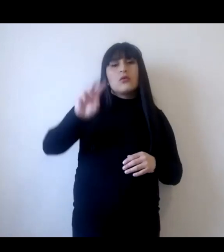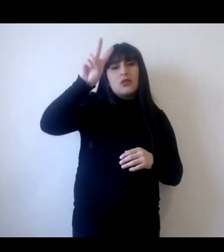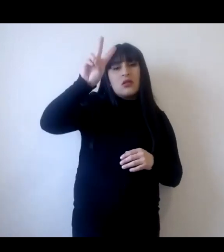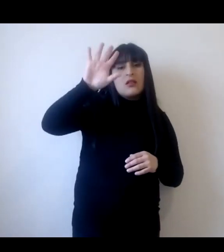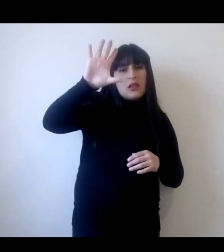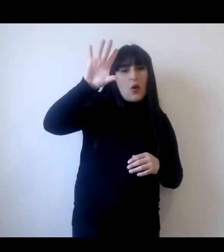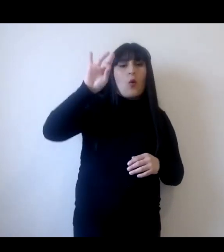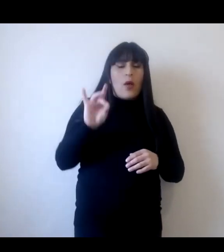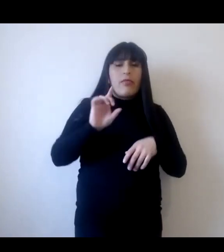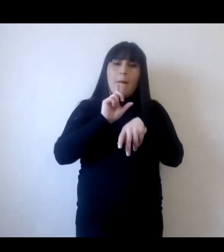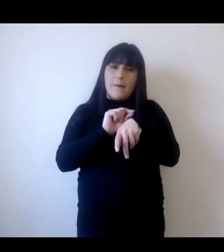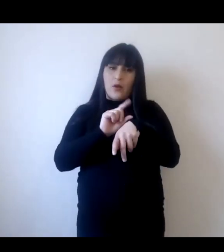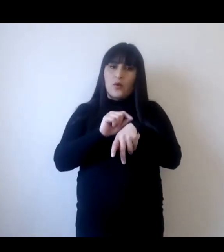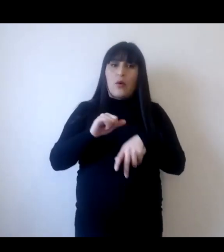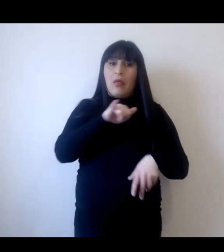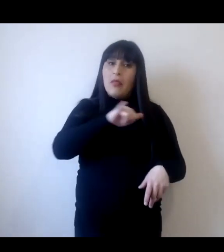después me gustará mucho